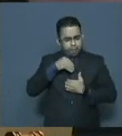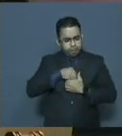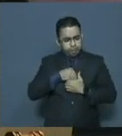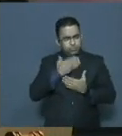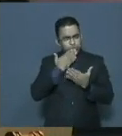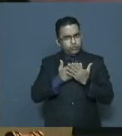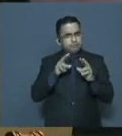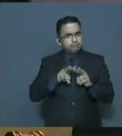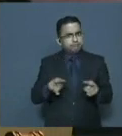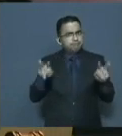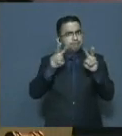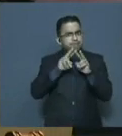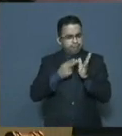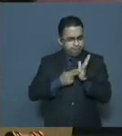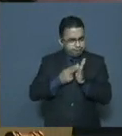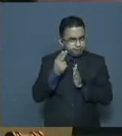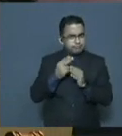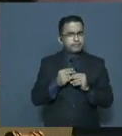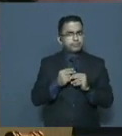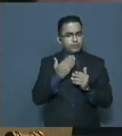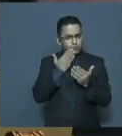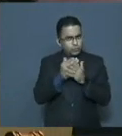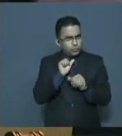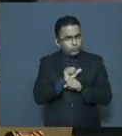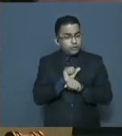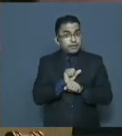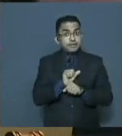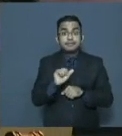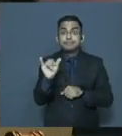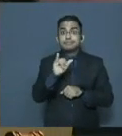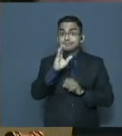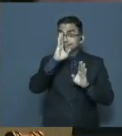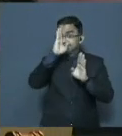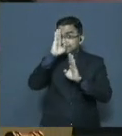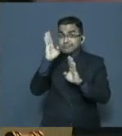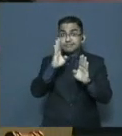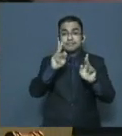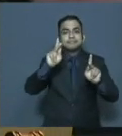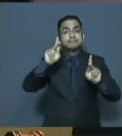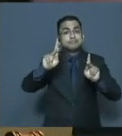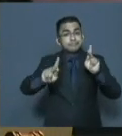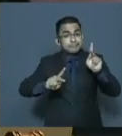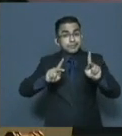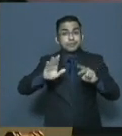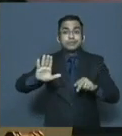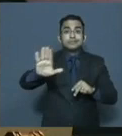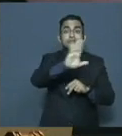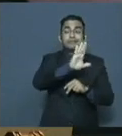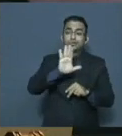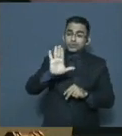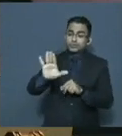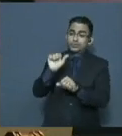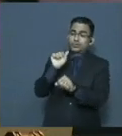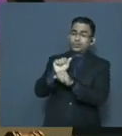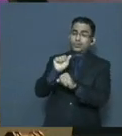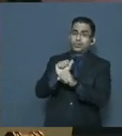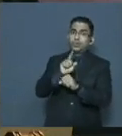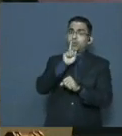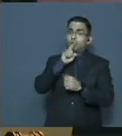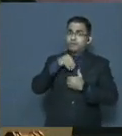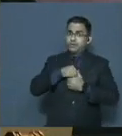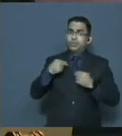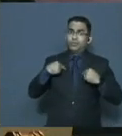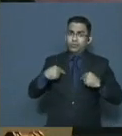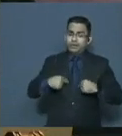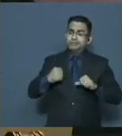eficiencia, pero también poniendo especial atención a la dimensión humana y social de su trabajo. En ese